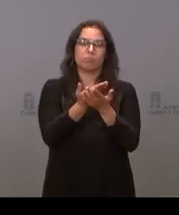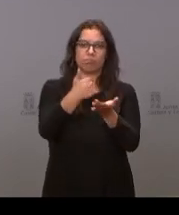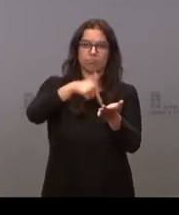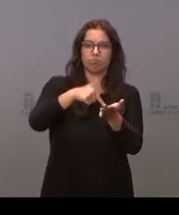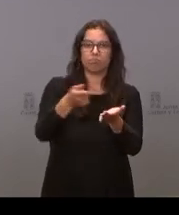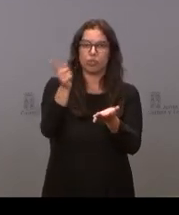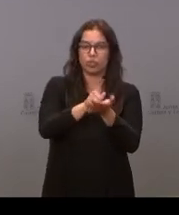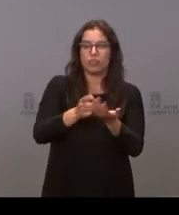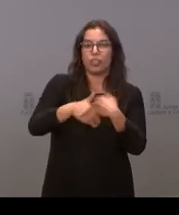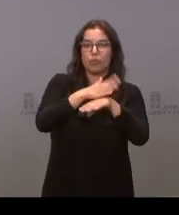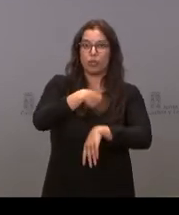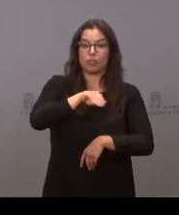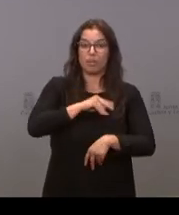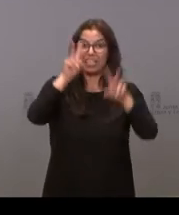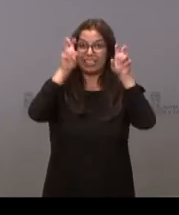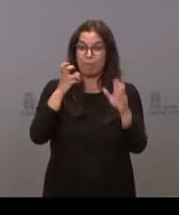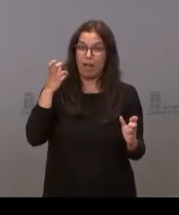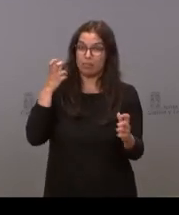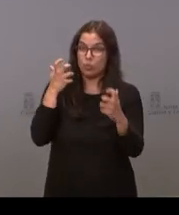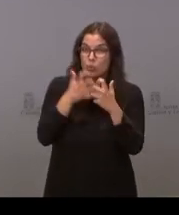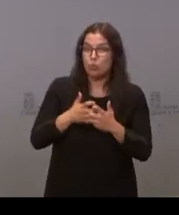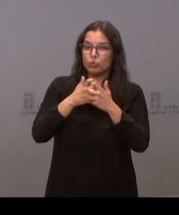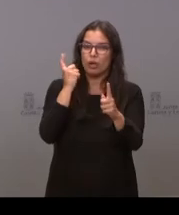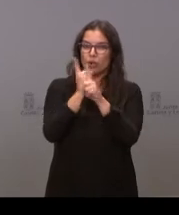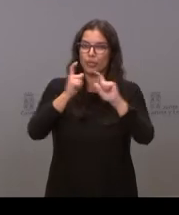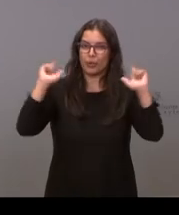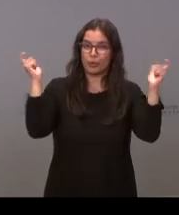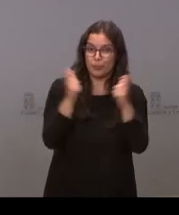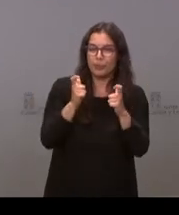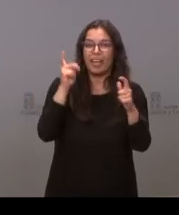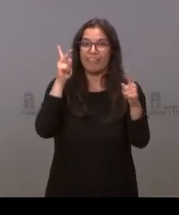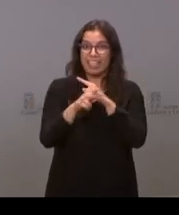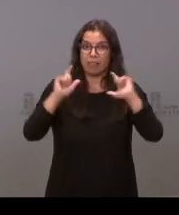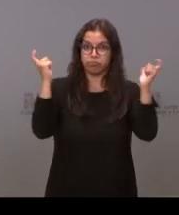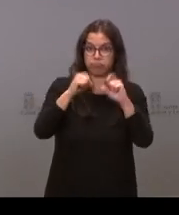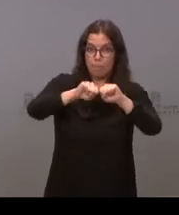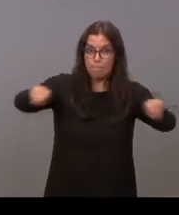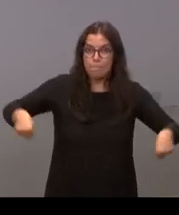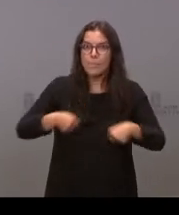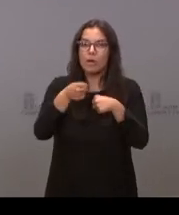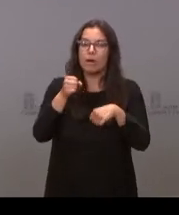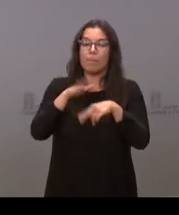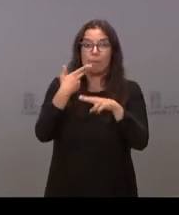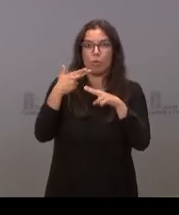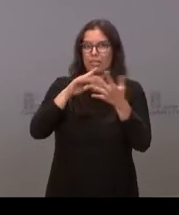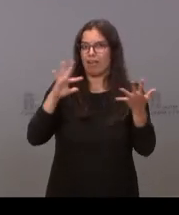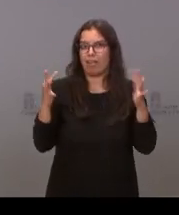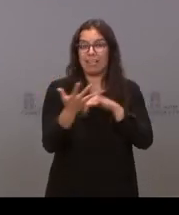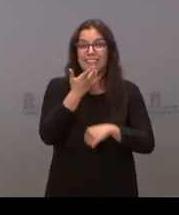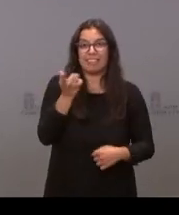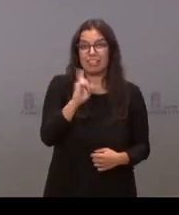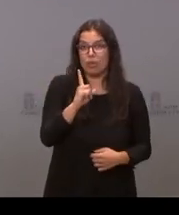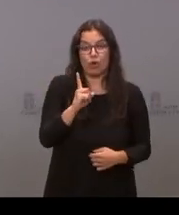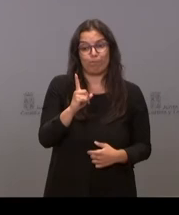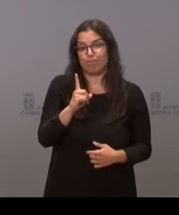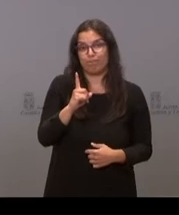España esa lucha contra la despoblación, ese cambio en la inercia de las políticas, porque, si no, donde vamos